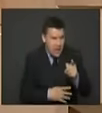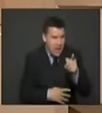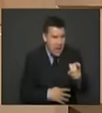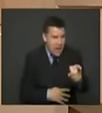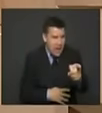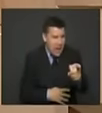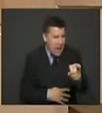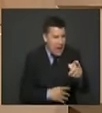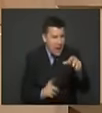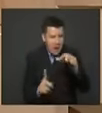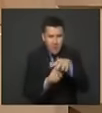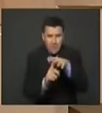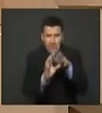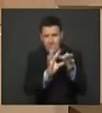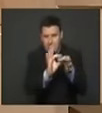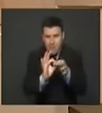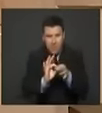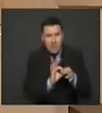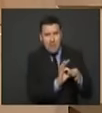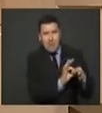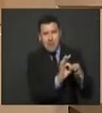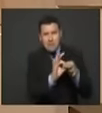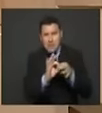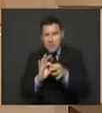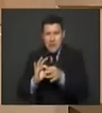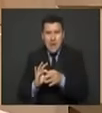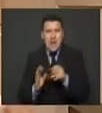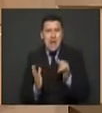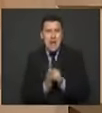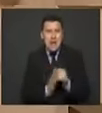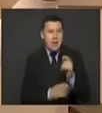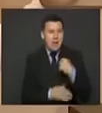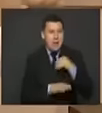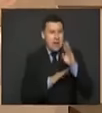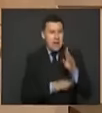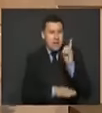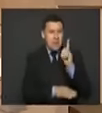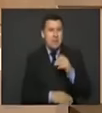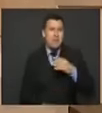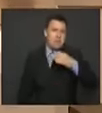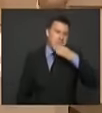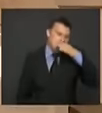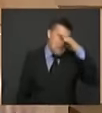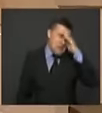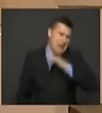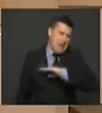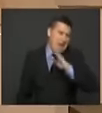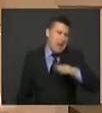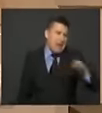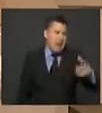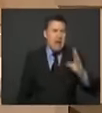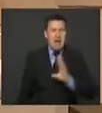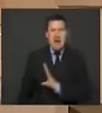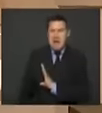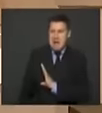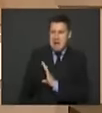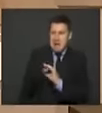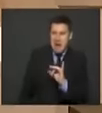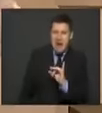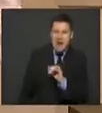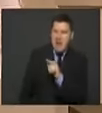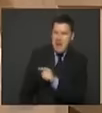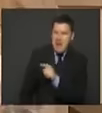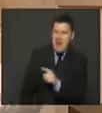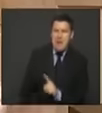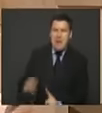nuestras inversiones y nuestra representación política. Por Medellín o Antioquia o Cali, surgirán